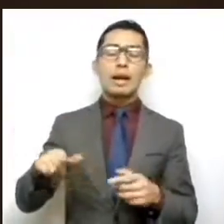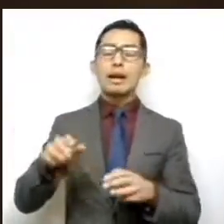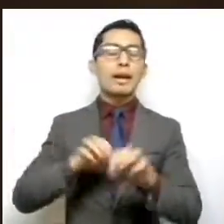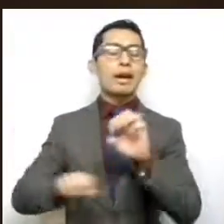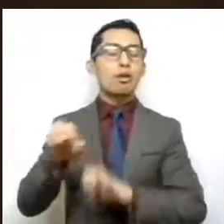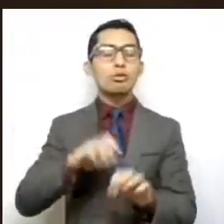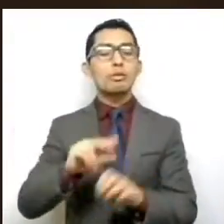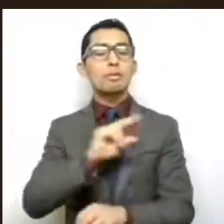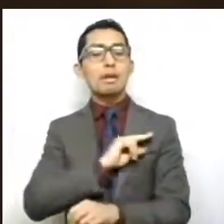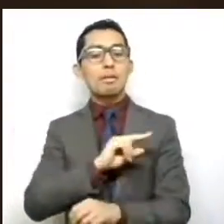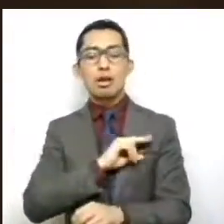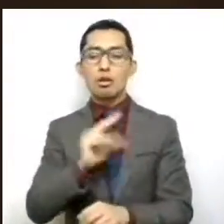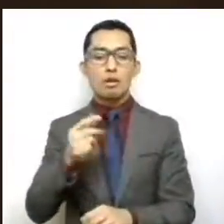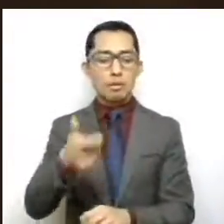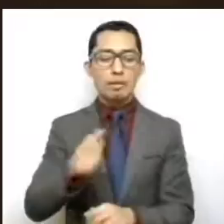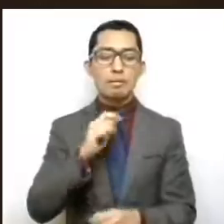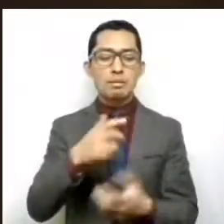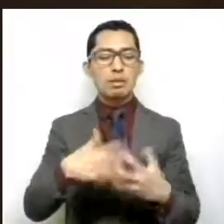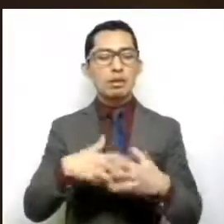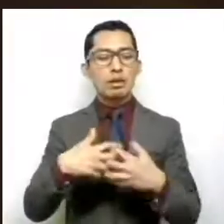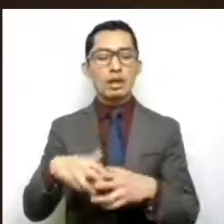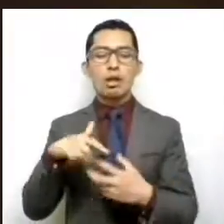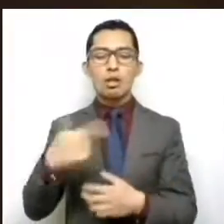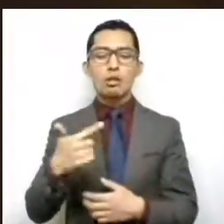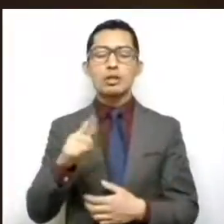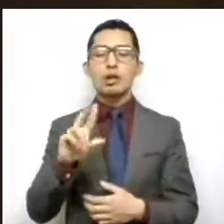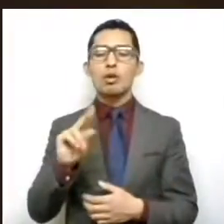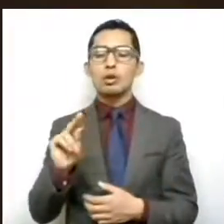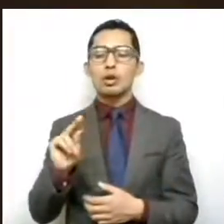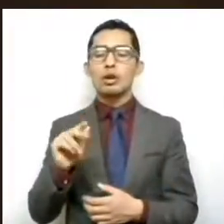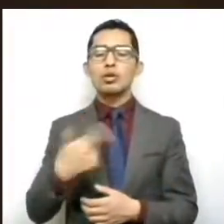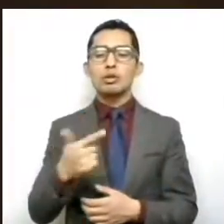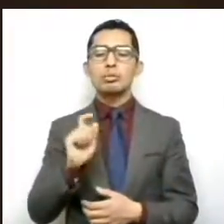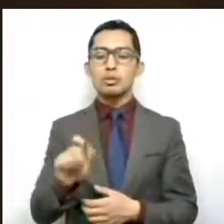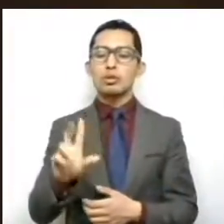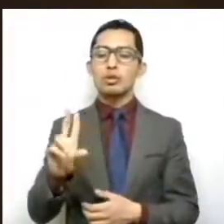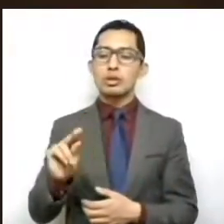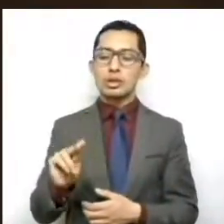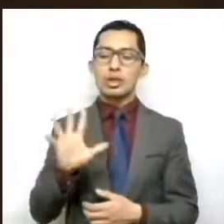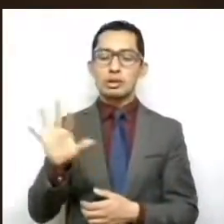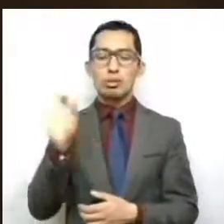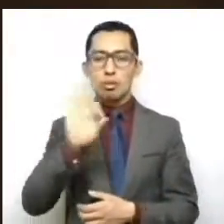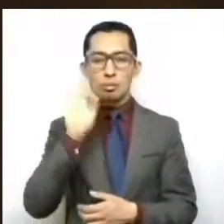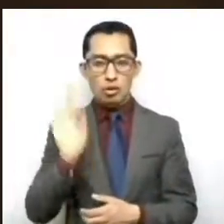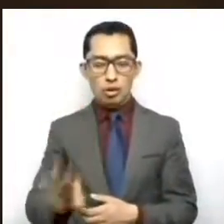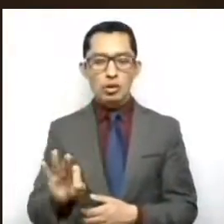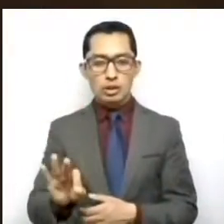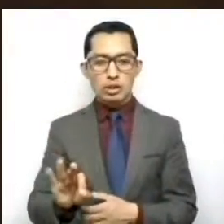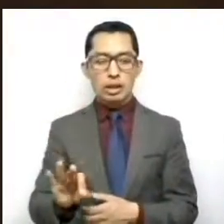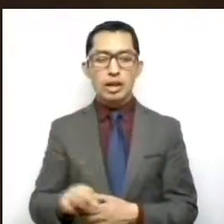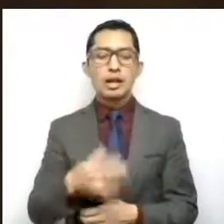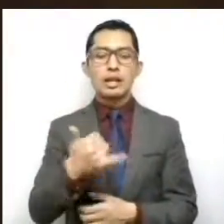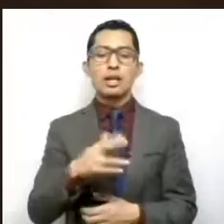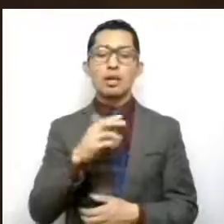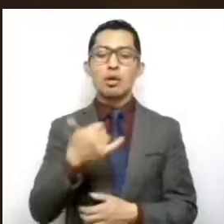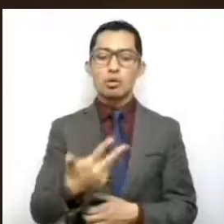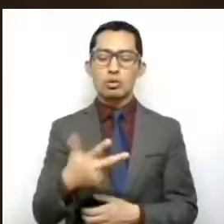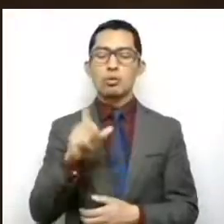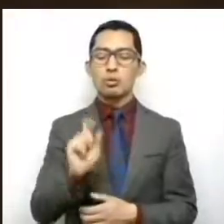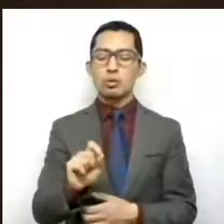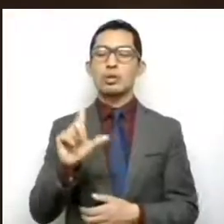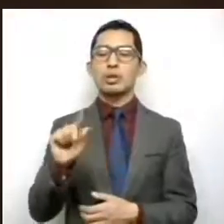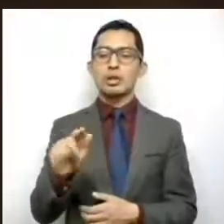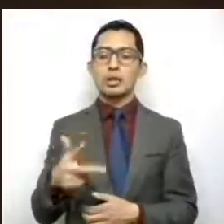y manufacturas tuvieron un 12.85 por ciento y 8.78